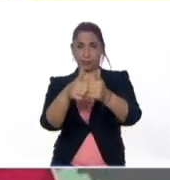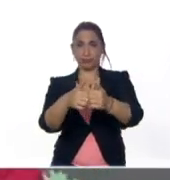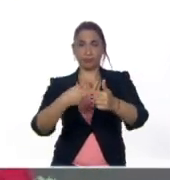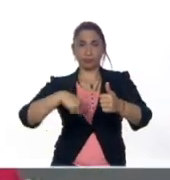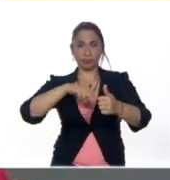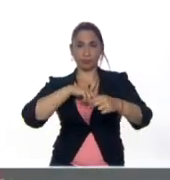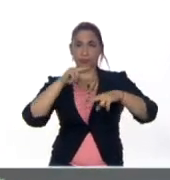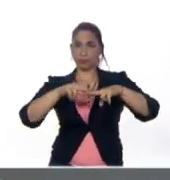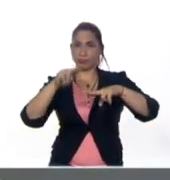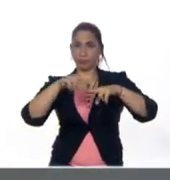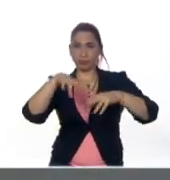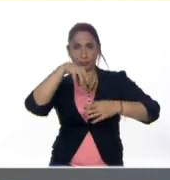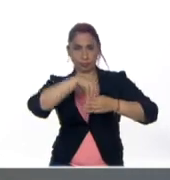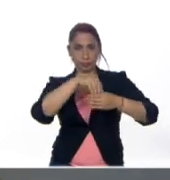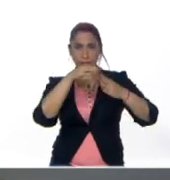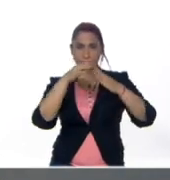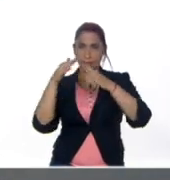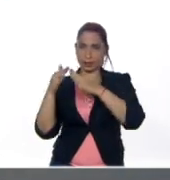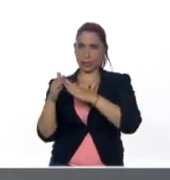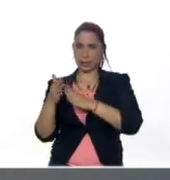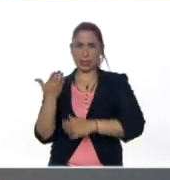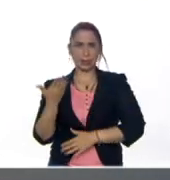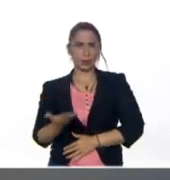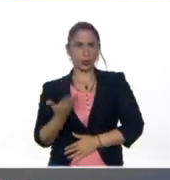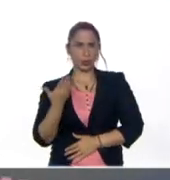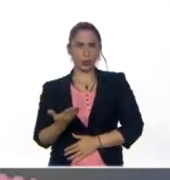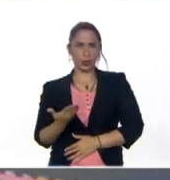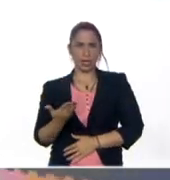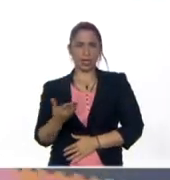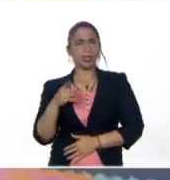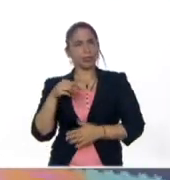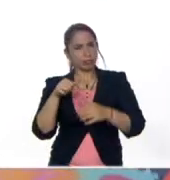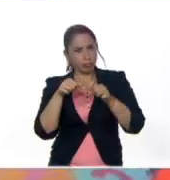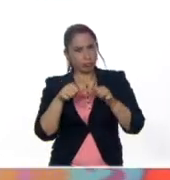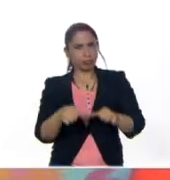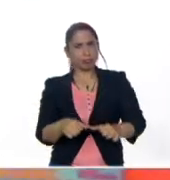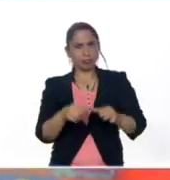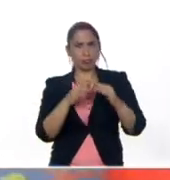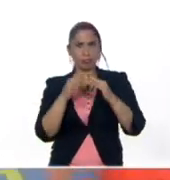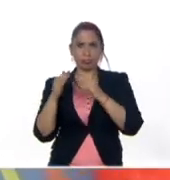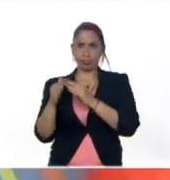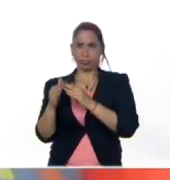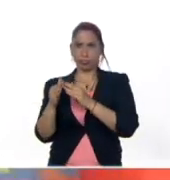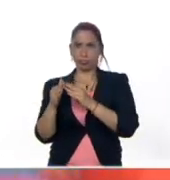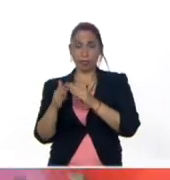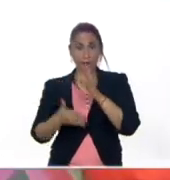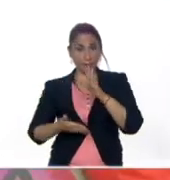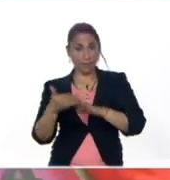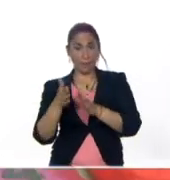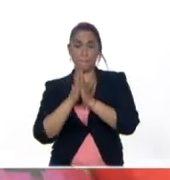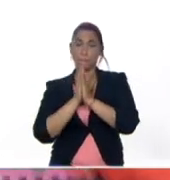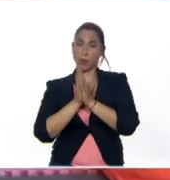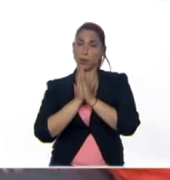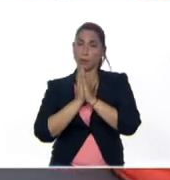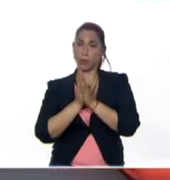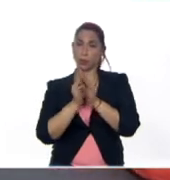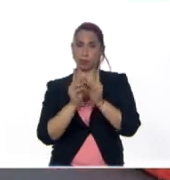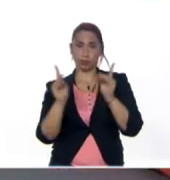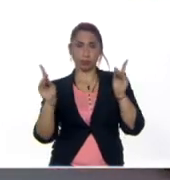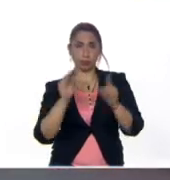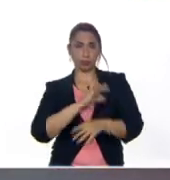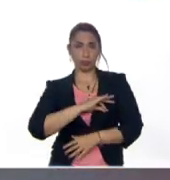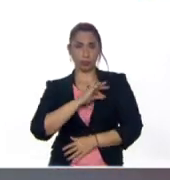nuestros pequeñitos en la casa porque es muy importante esto quedarse en casa y si van a salir por favor mantengan el